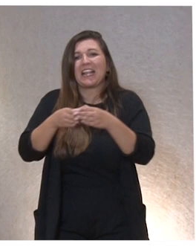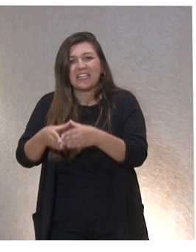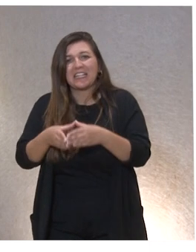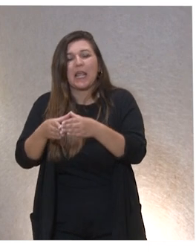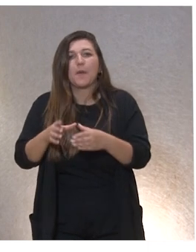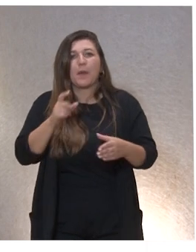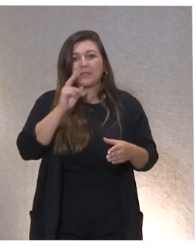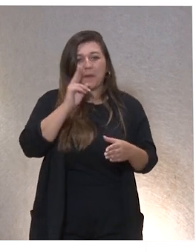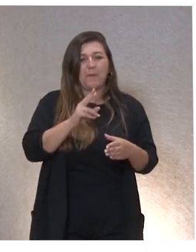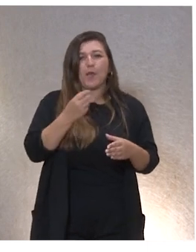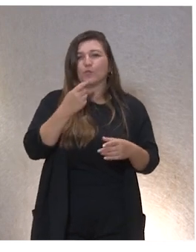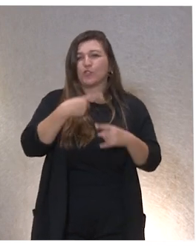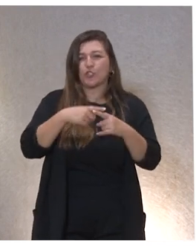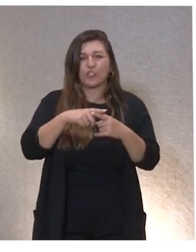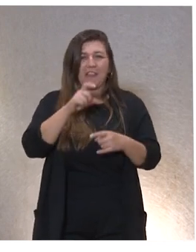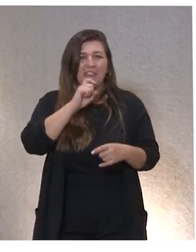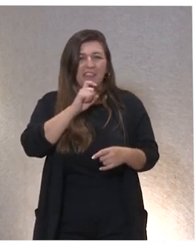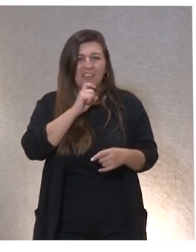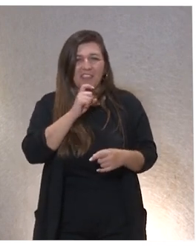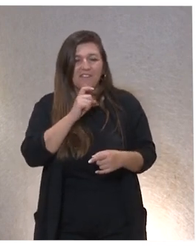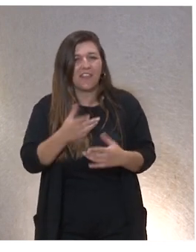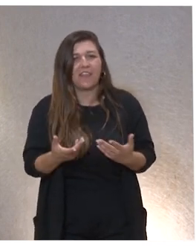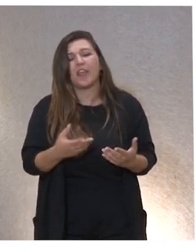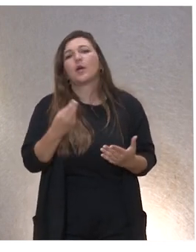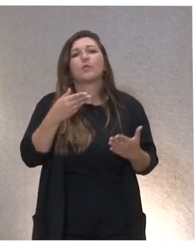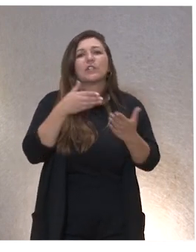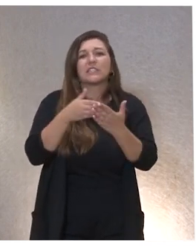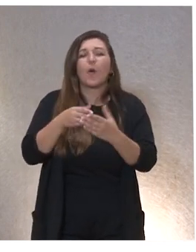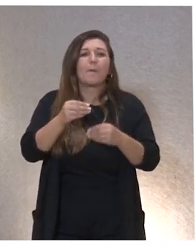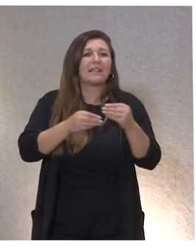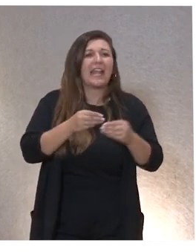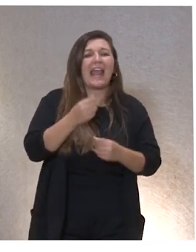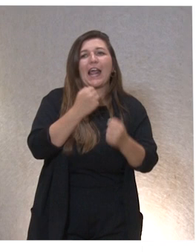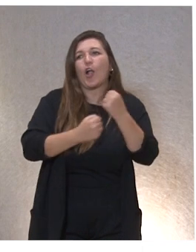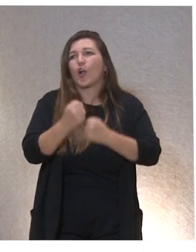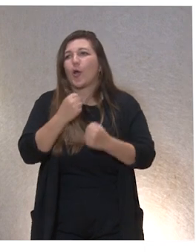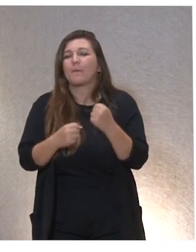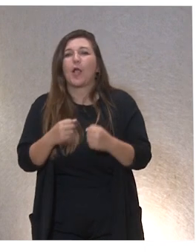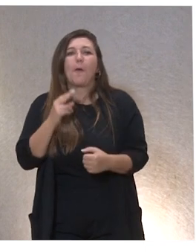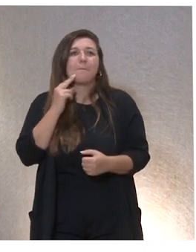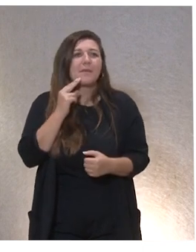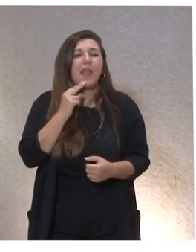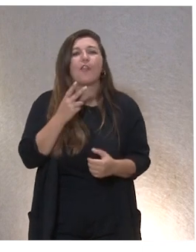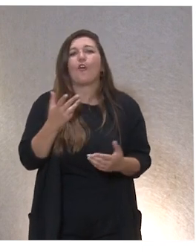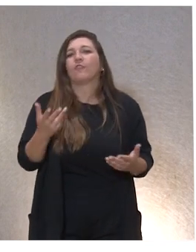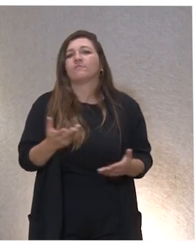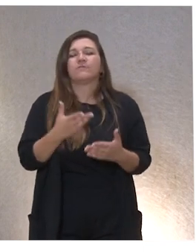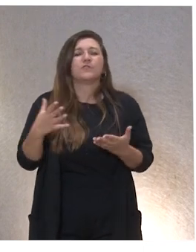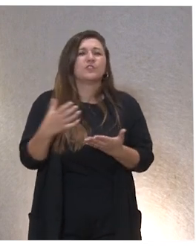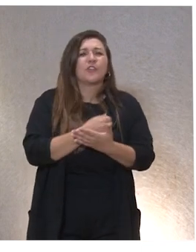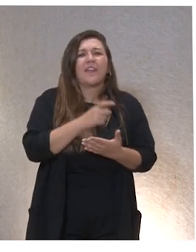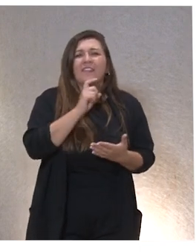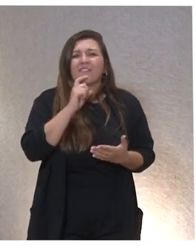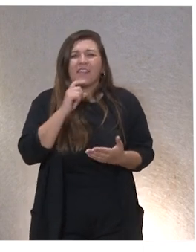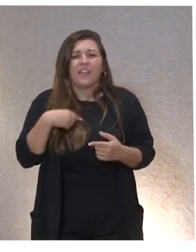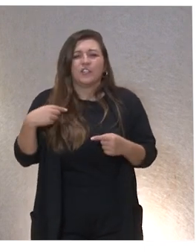dificultades que había en ese cómo debe ser. Encontrábamos obstáculos materiales, económicos, obstáculos de nuestros propios miedos, todas las dificultades que nos encontramos